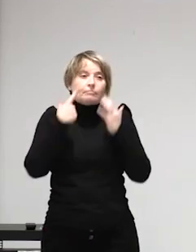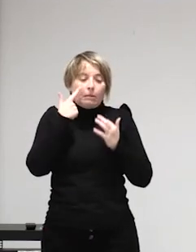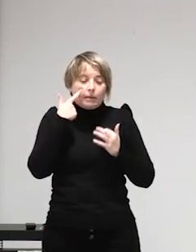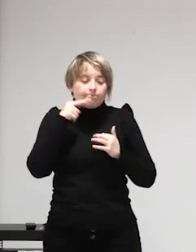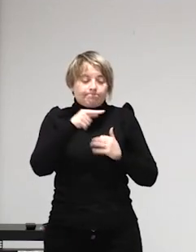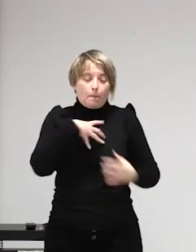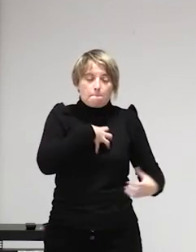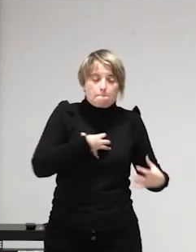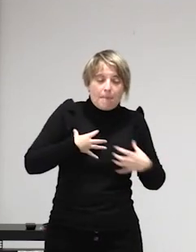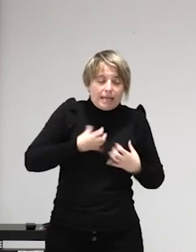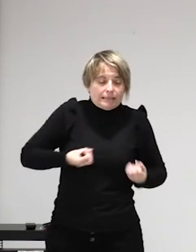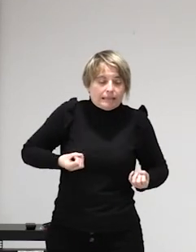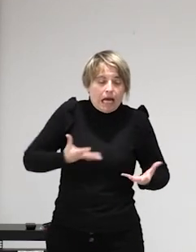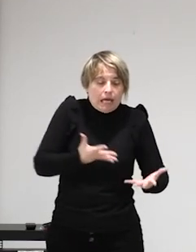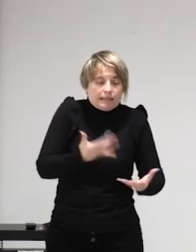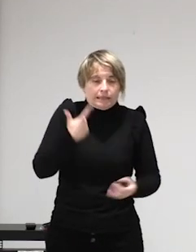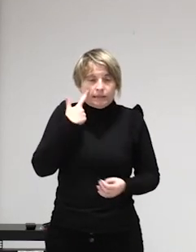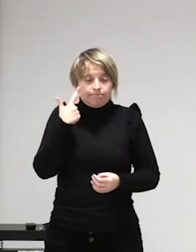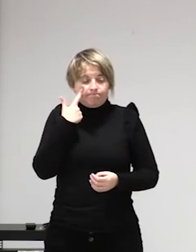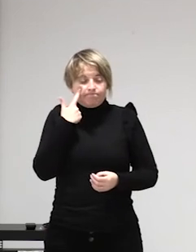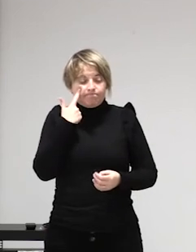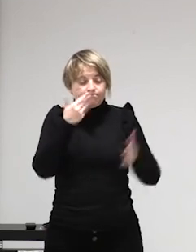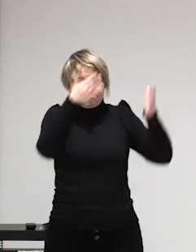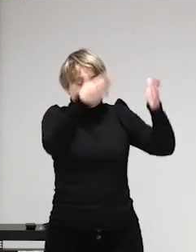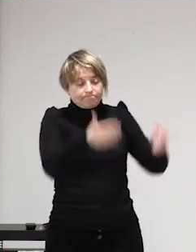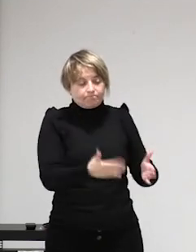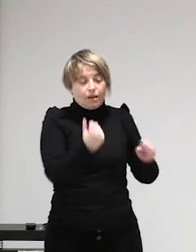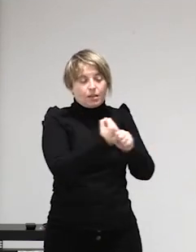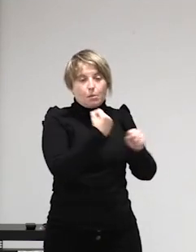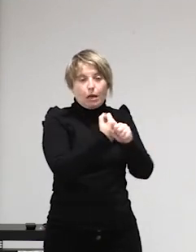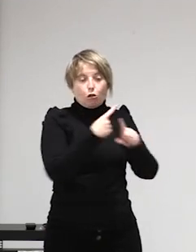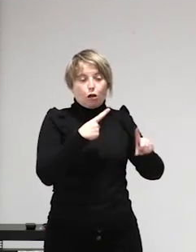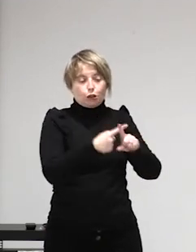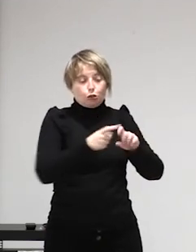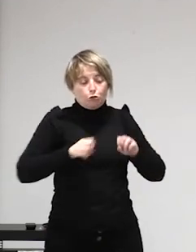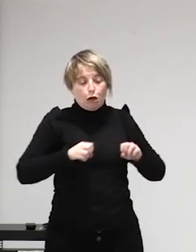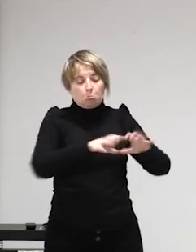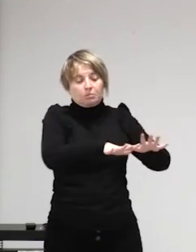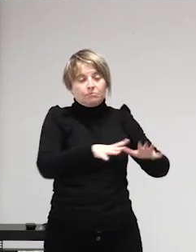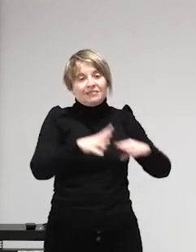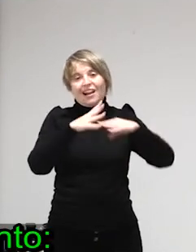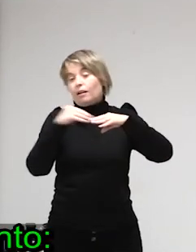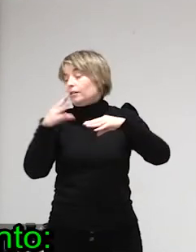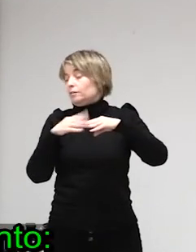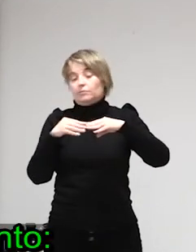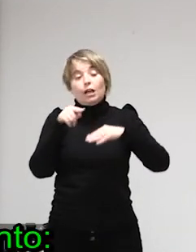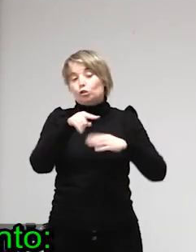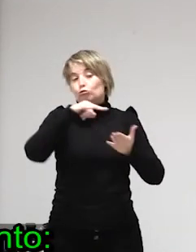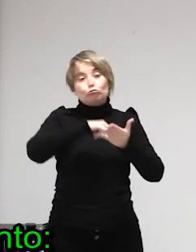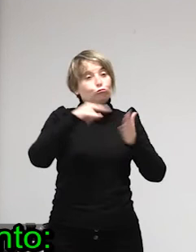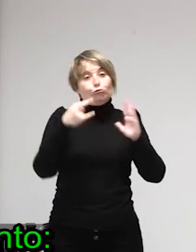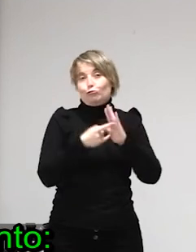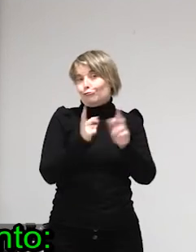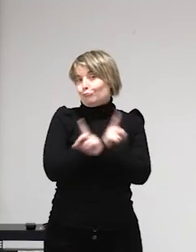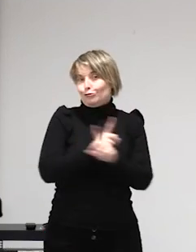se acaban proyectando en eso que las abolicionistas imaginan que es la prostitución ¿no? porque es que realmente